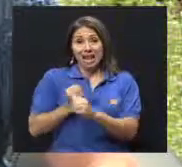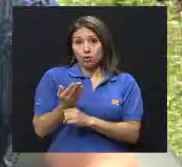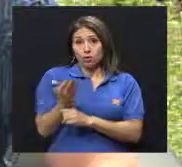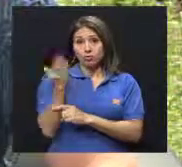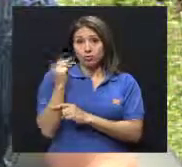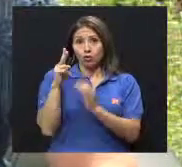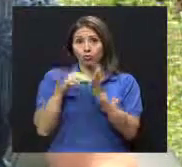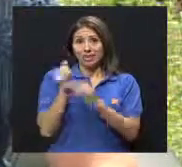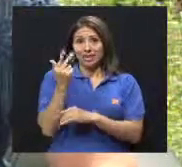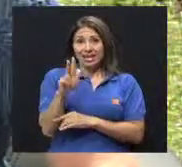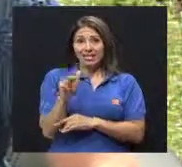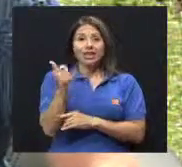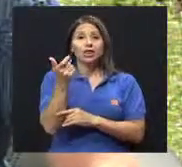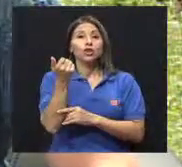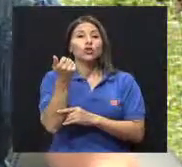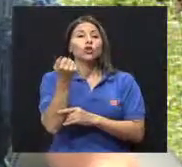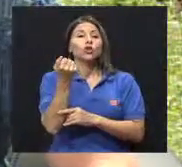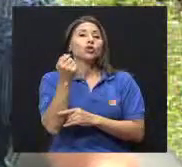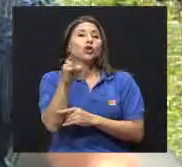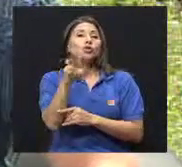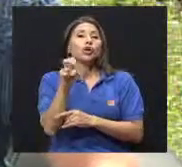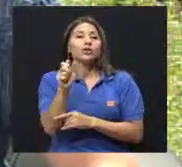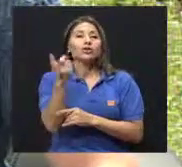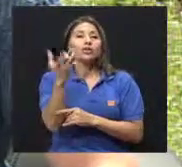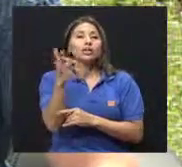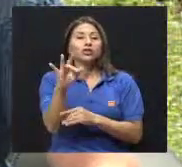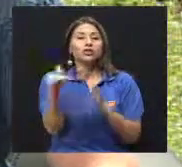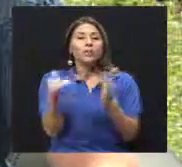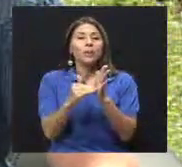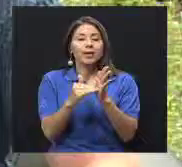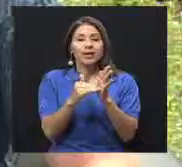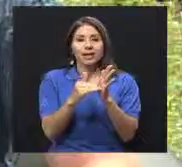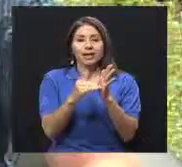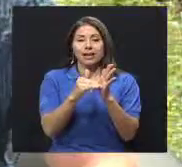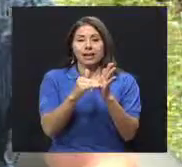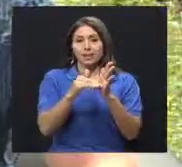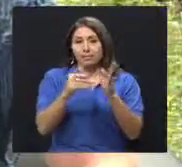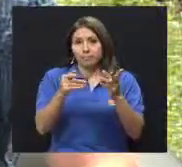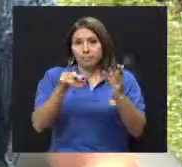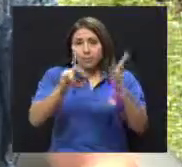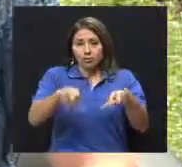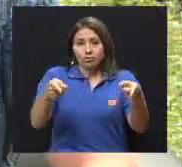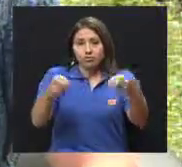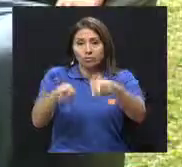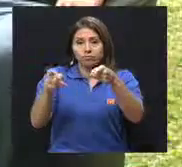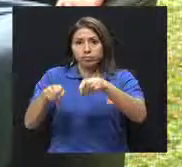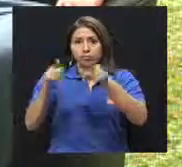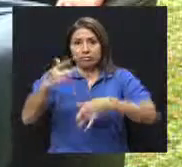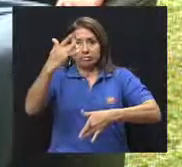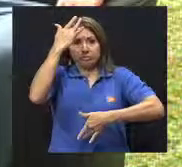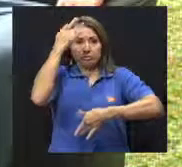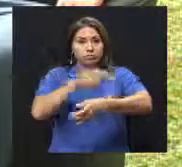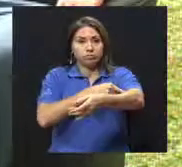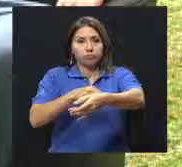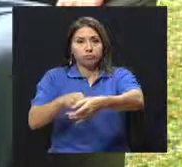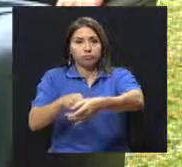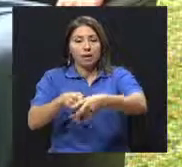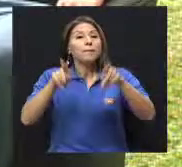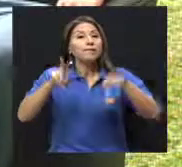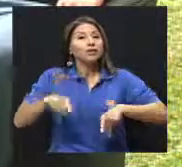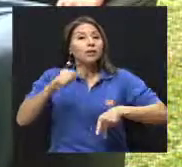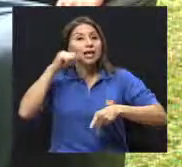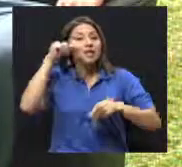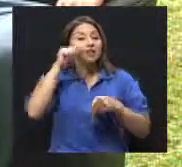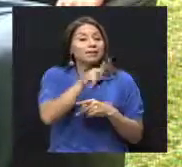218.810 casos de diabetes en nuestro país y los adultos entre los 20 y 79 años de edad